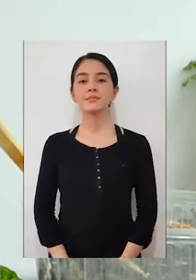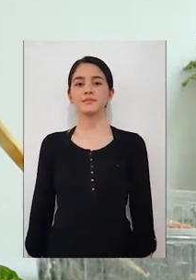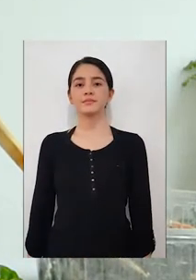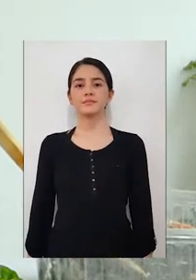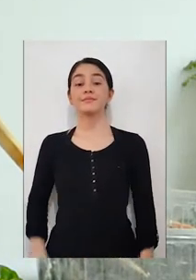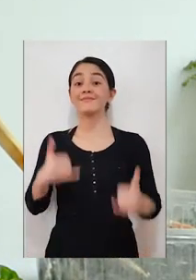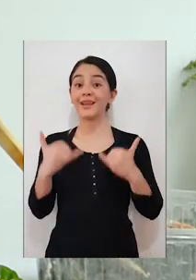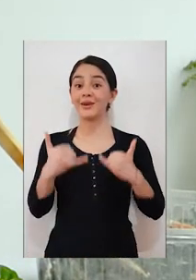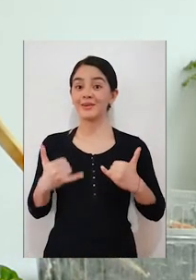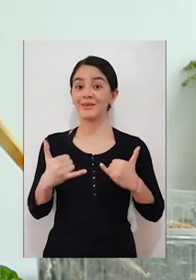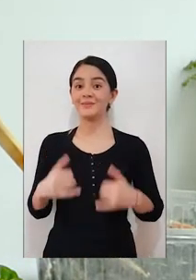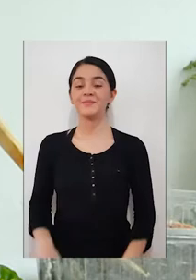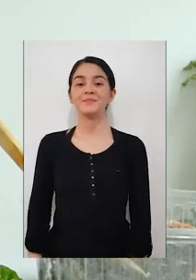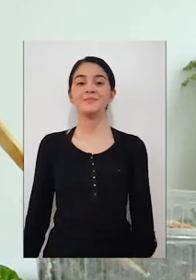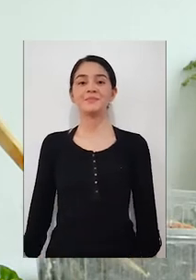Ahora.